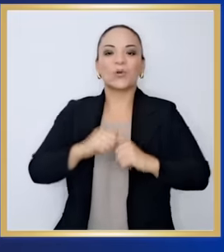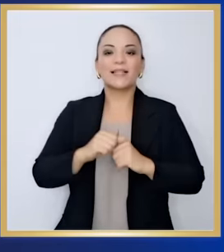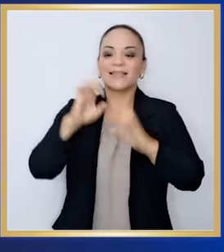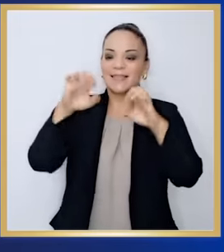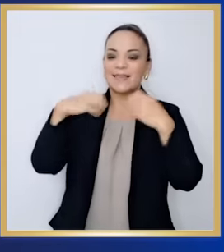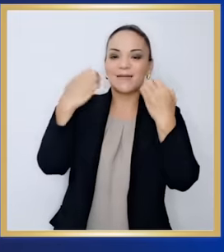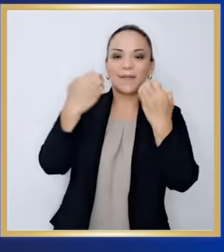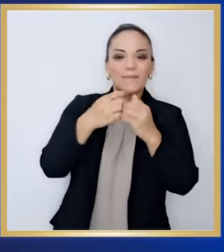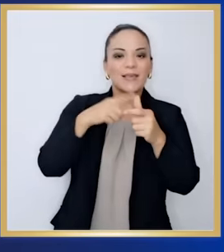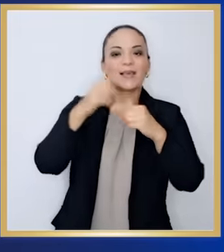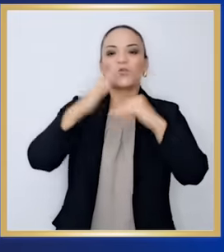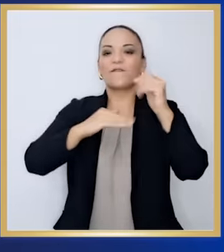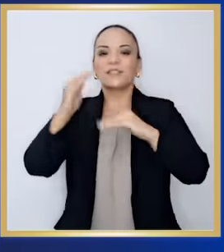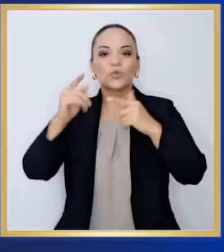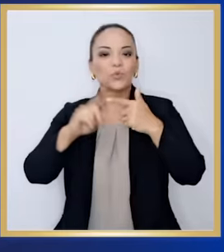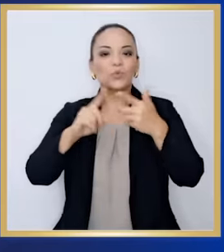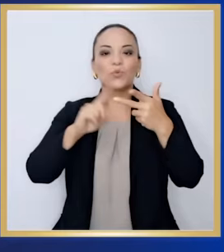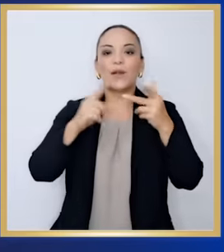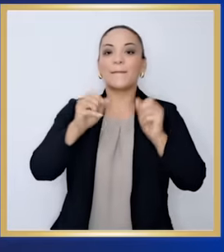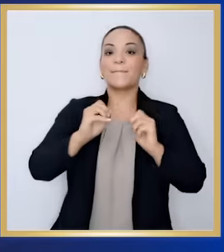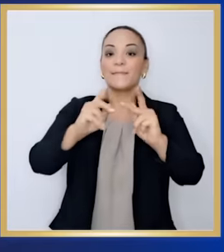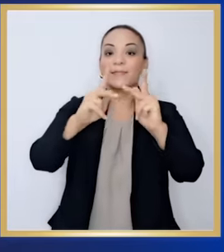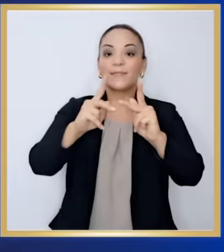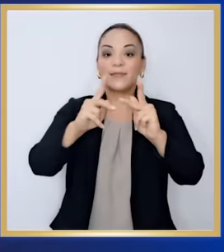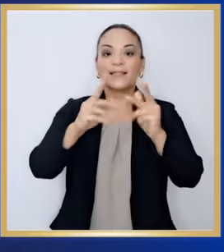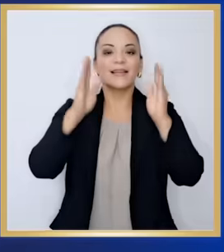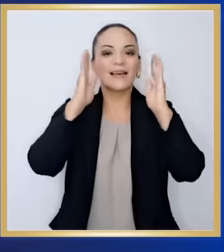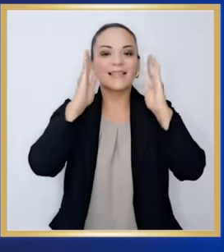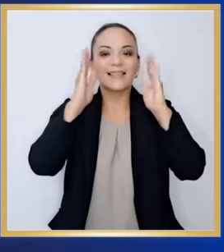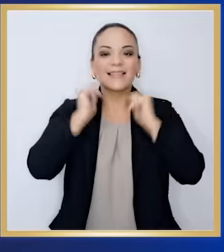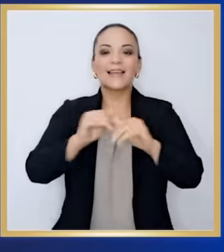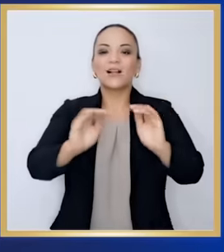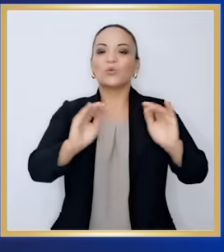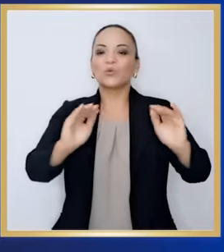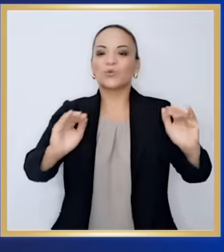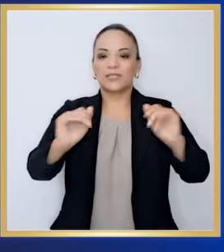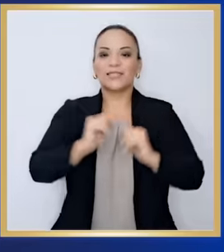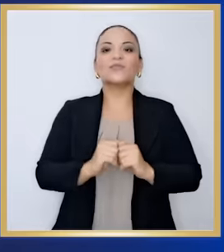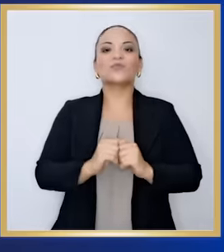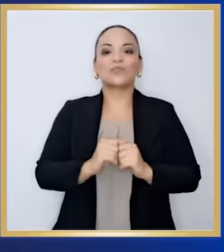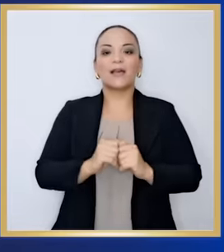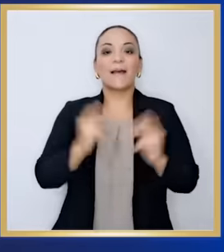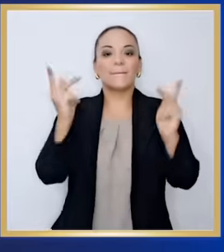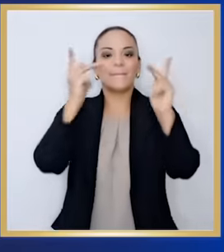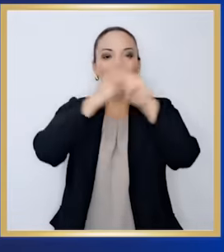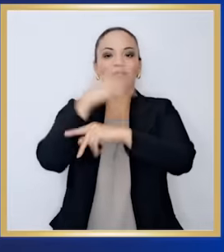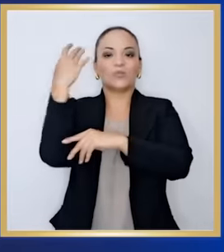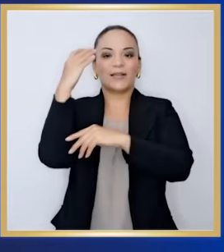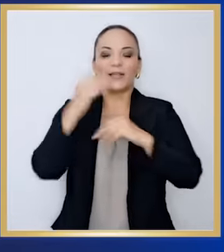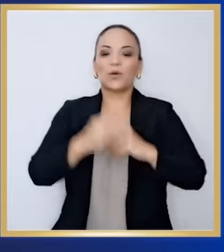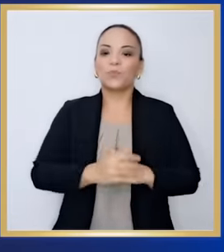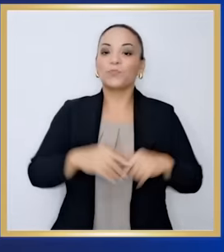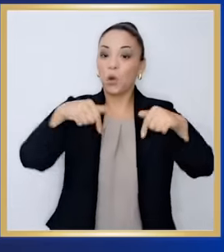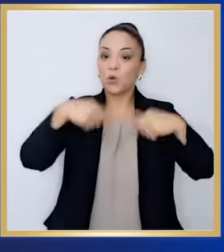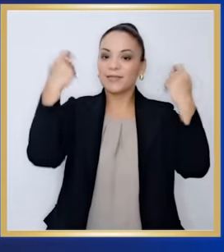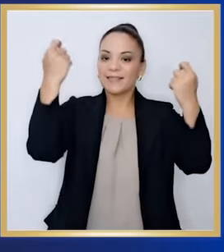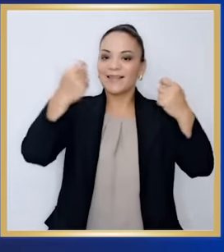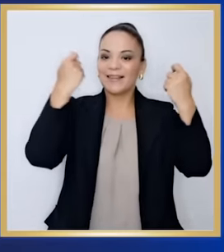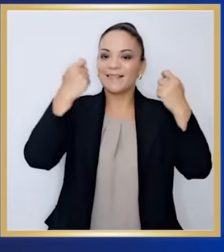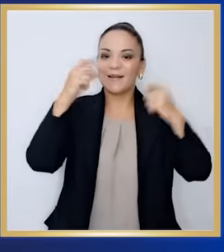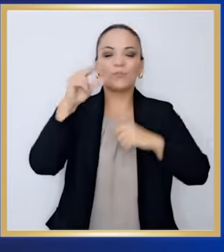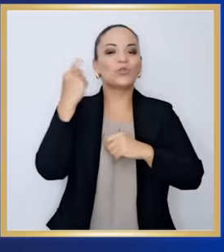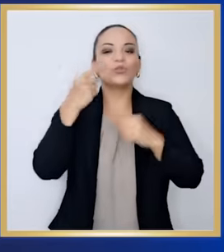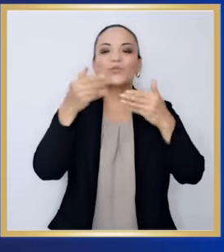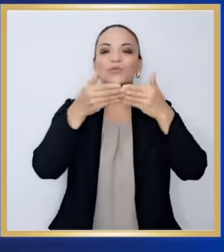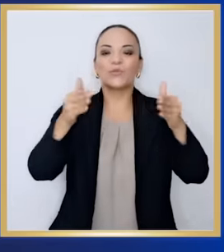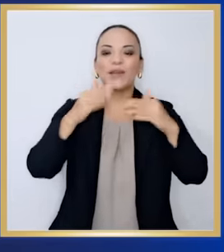niños y a las niñas de Paraíso de Cartago. Hoy celebramos no solo la inauguración de un edificio, sino la apertura de un nuevo capítulo de